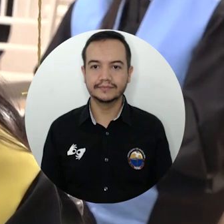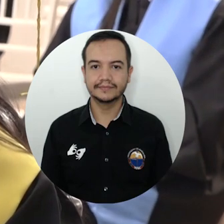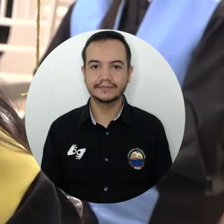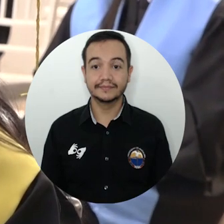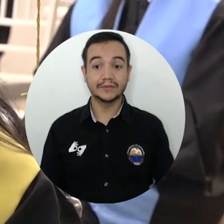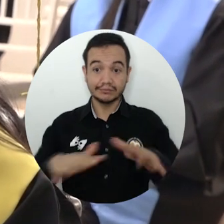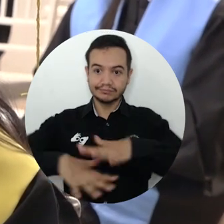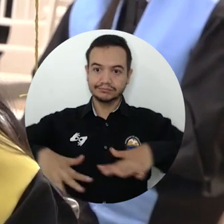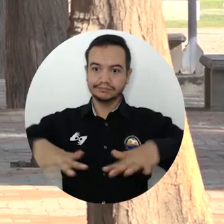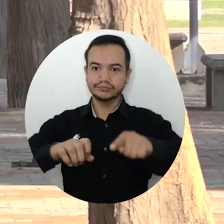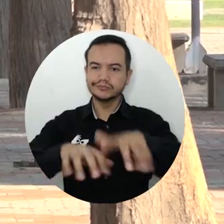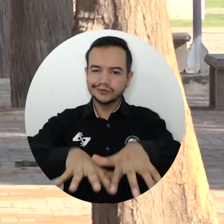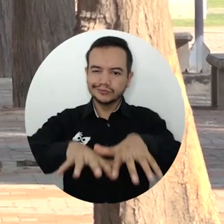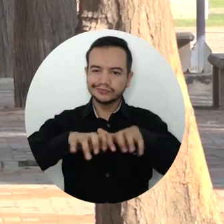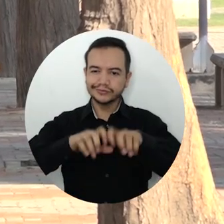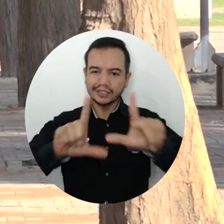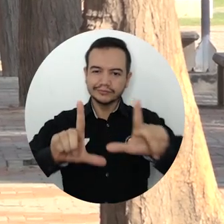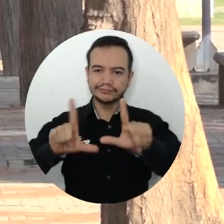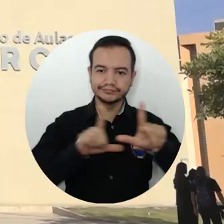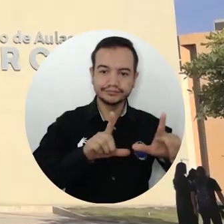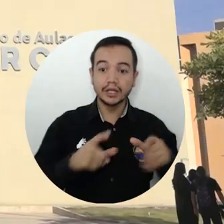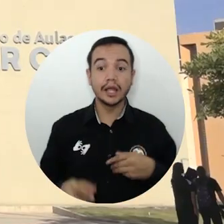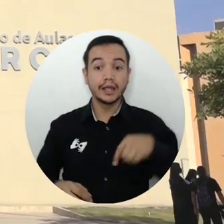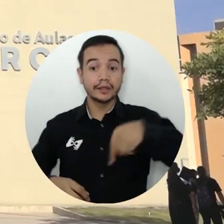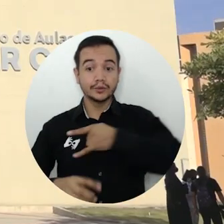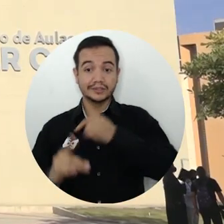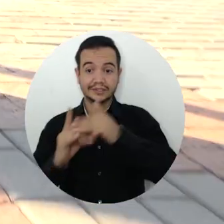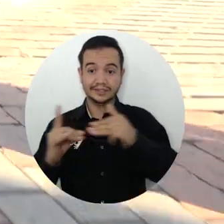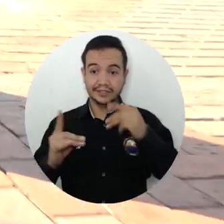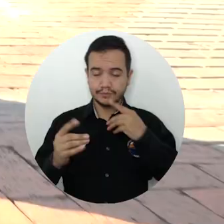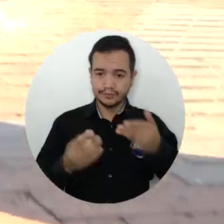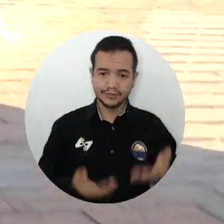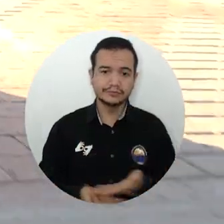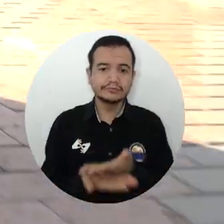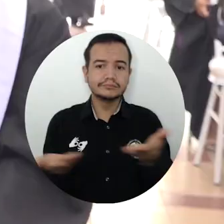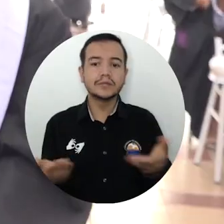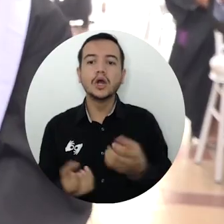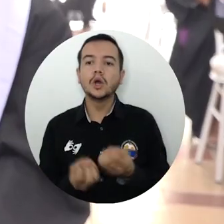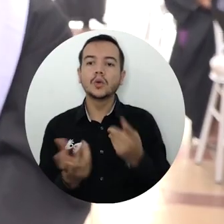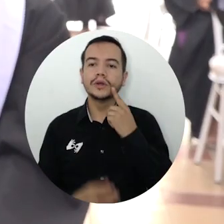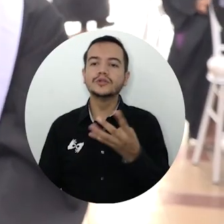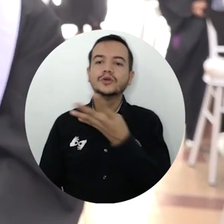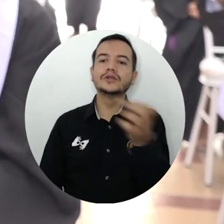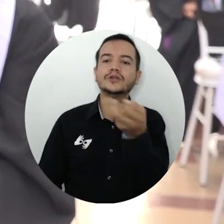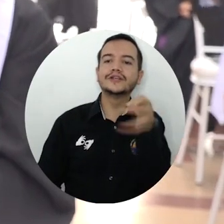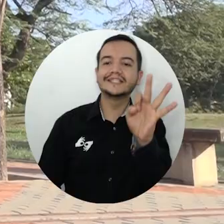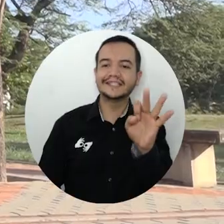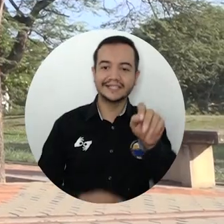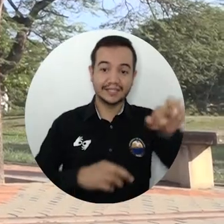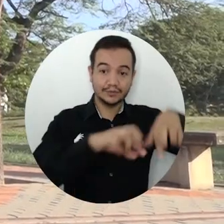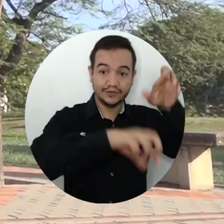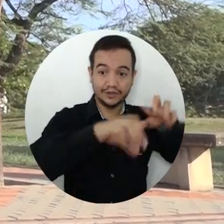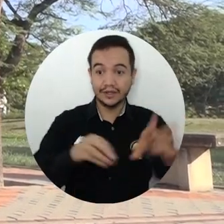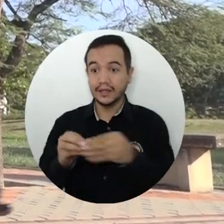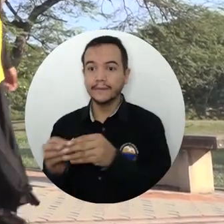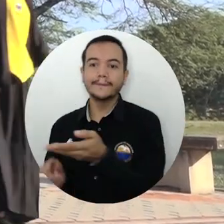En una jornada de ceremonias presenciales, la Universidad del Magdalena entregó a la sociedad 413 nuevos profesionales y tecnólogos de 20